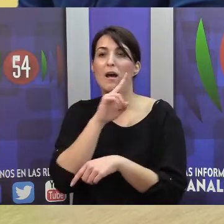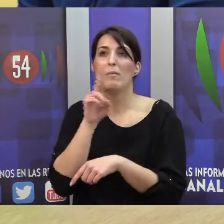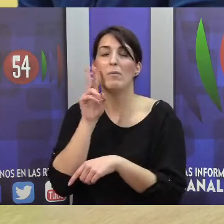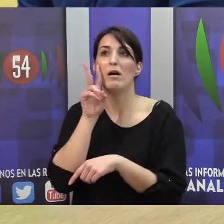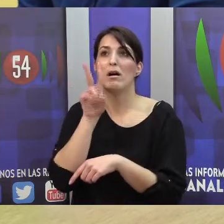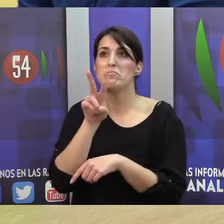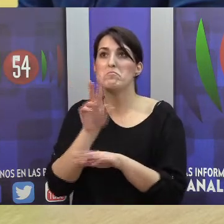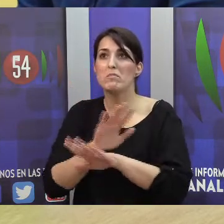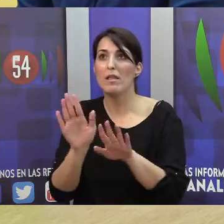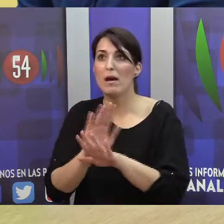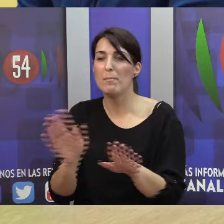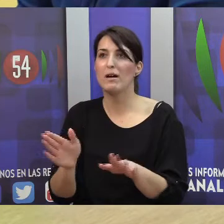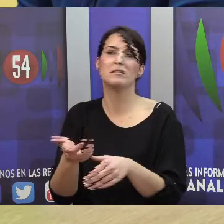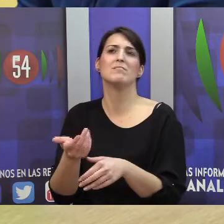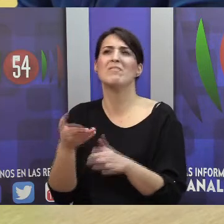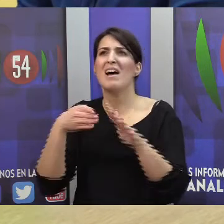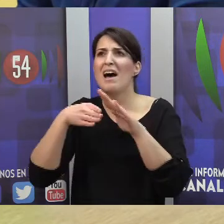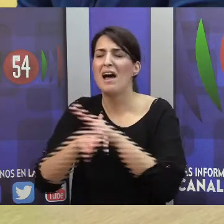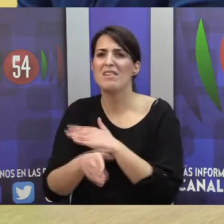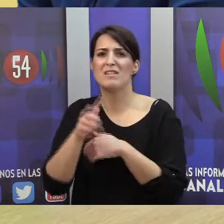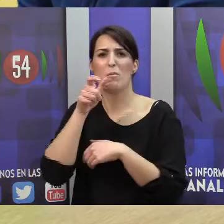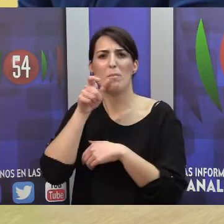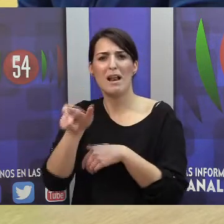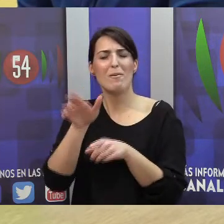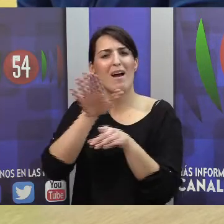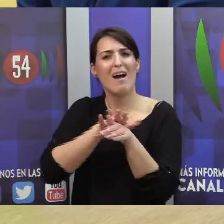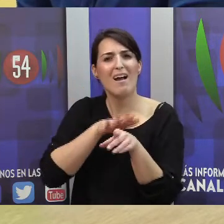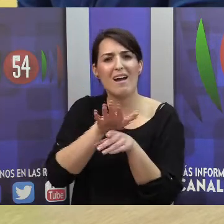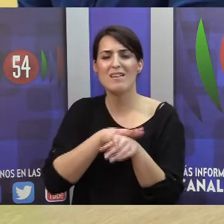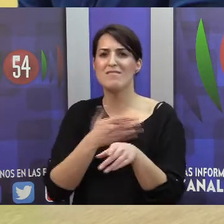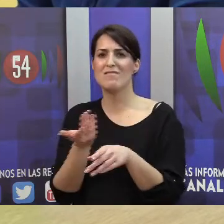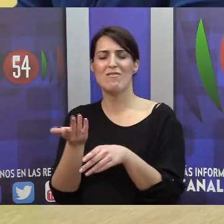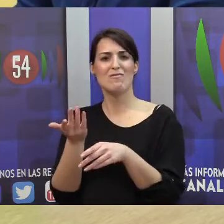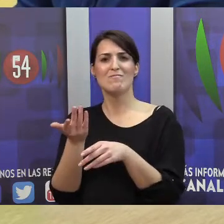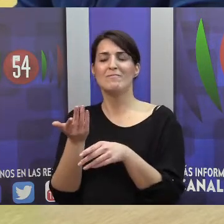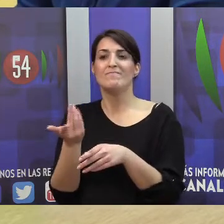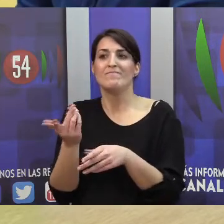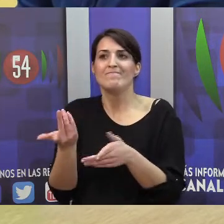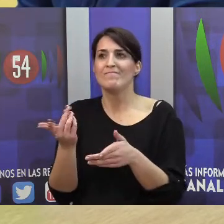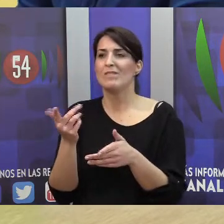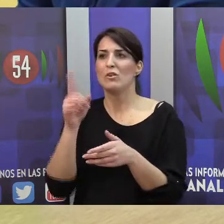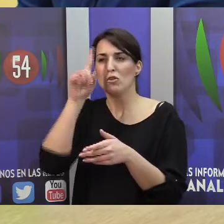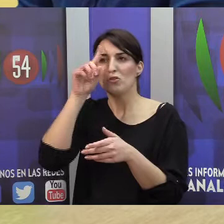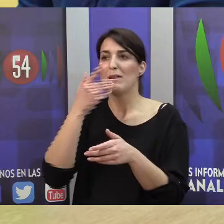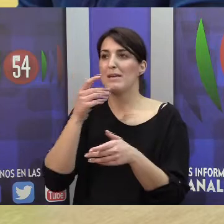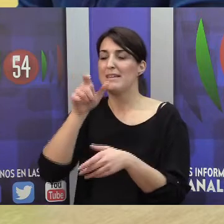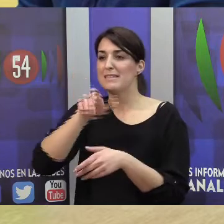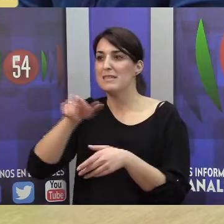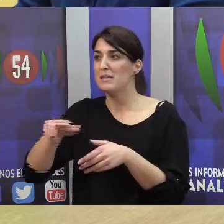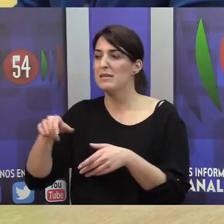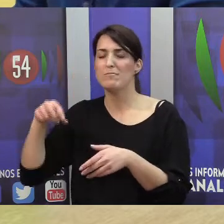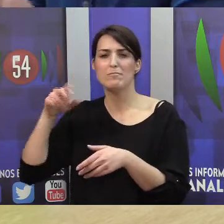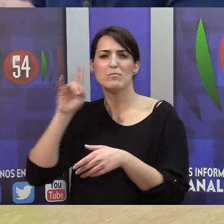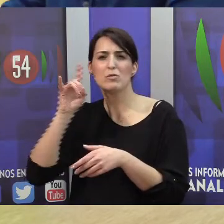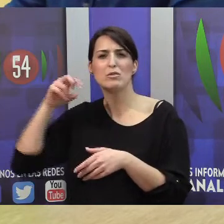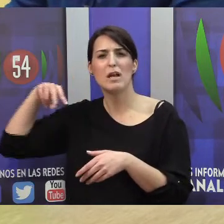acceso a unas palabras a los mimos, a las caricias, no tenían más relación que esta, no anticipaban cuando venían los pasos con